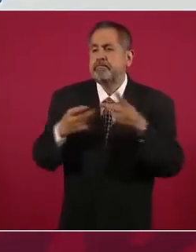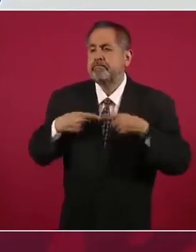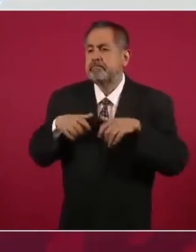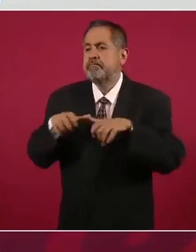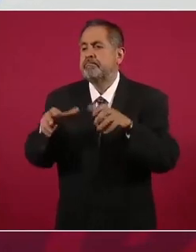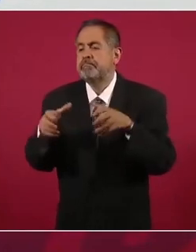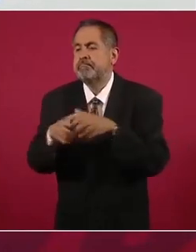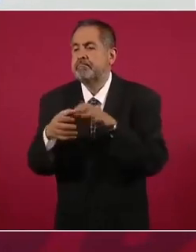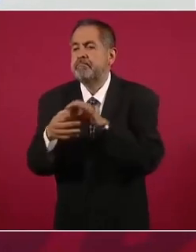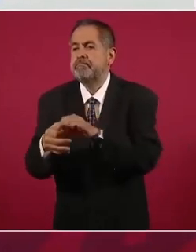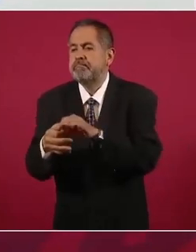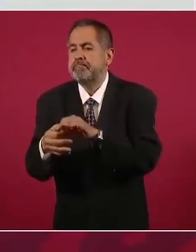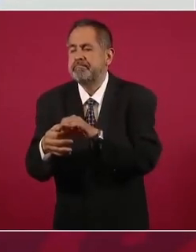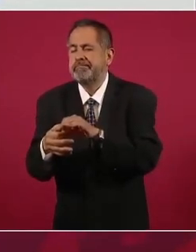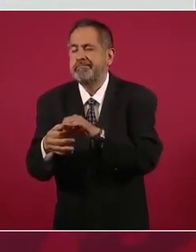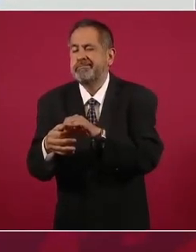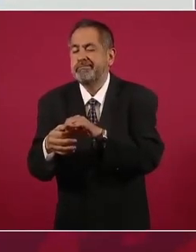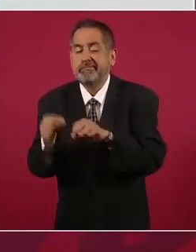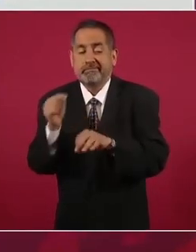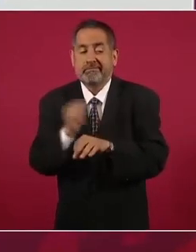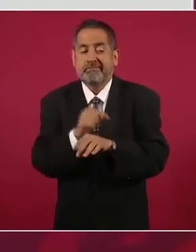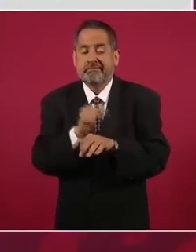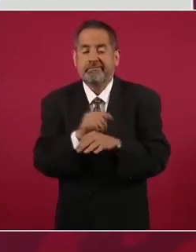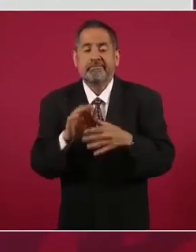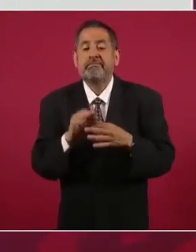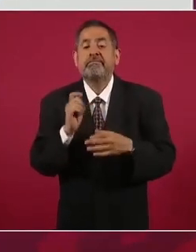gente pues son los